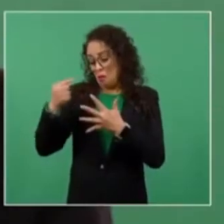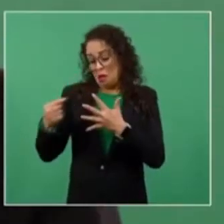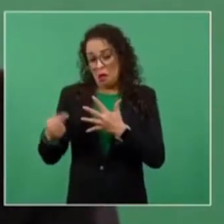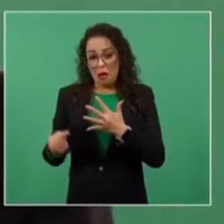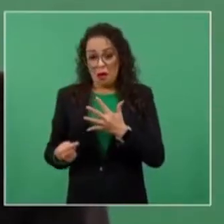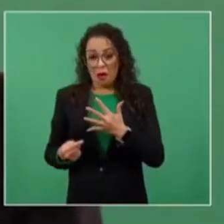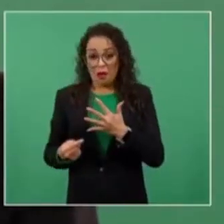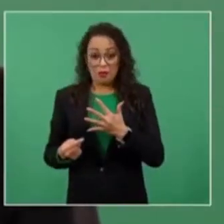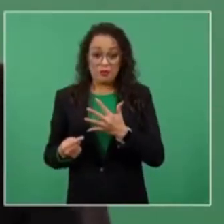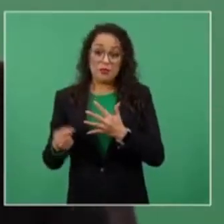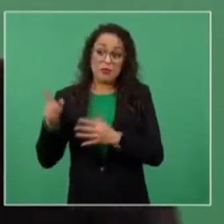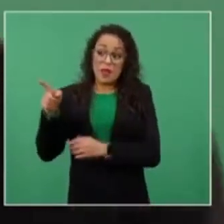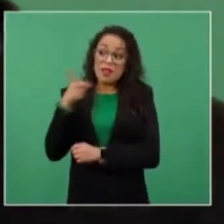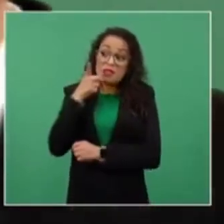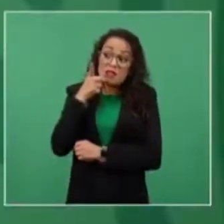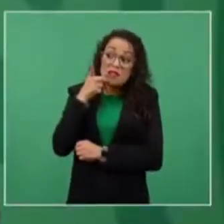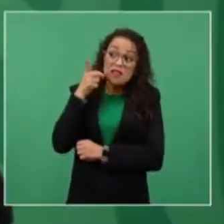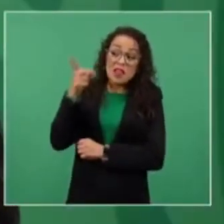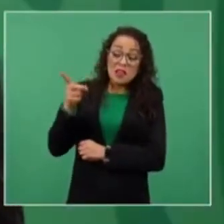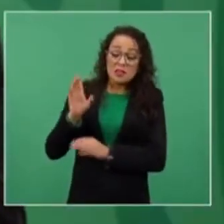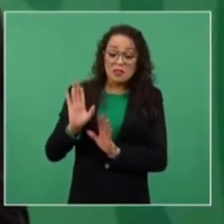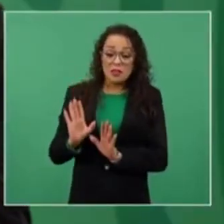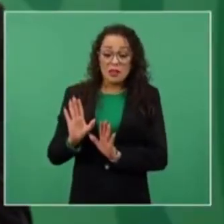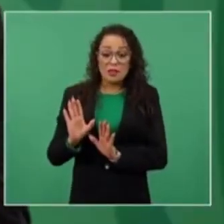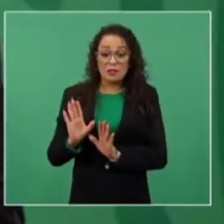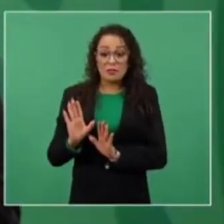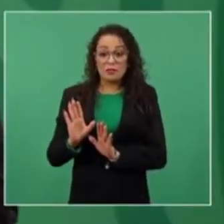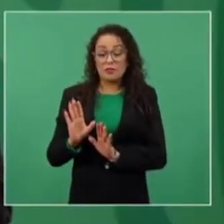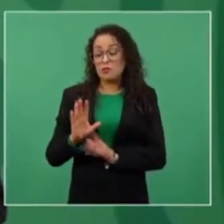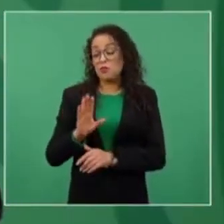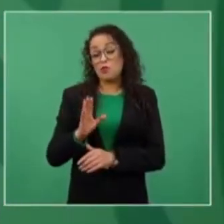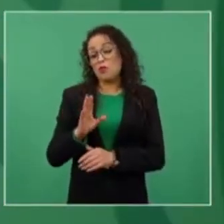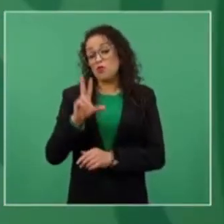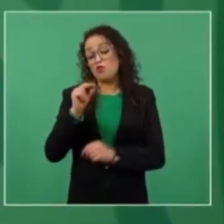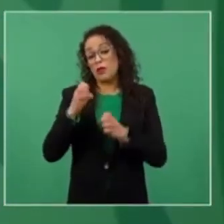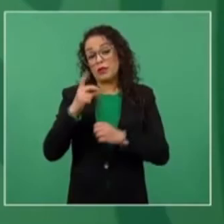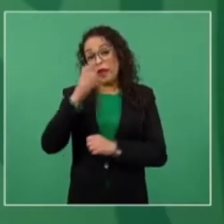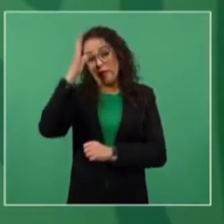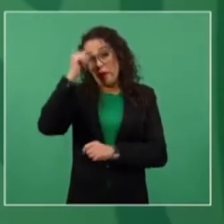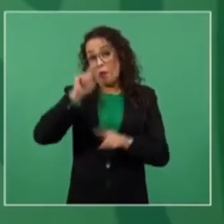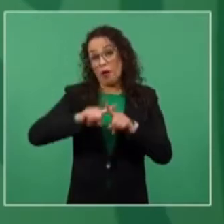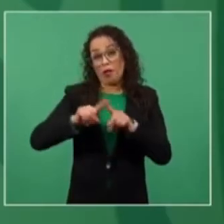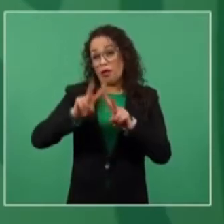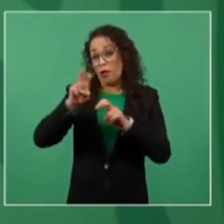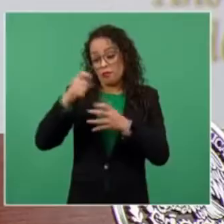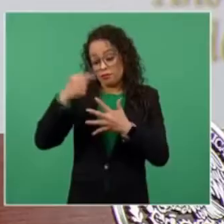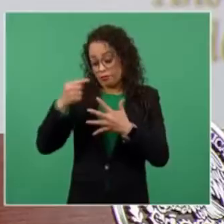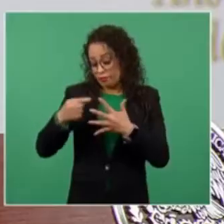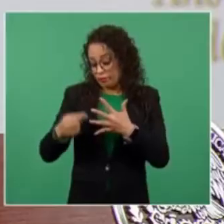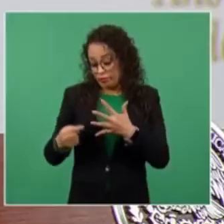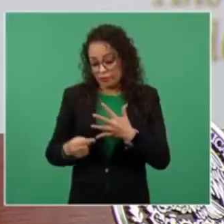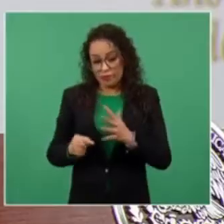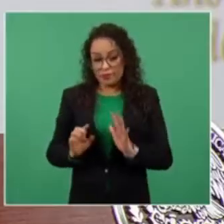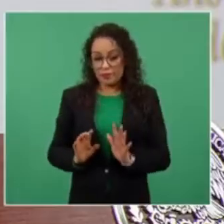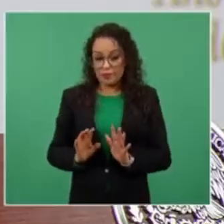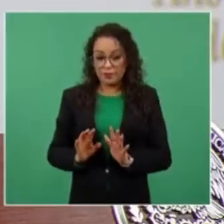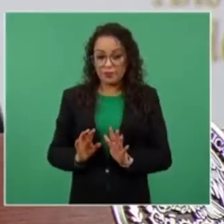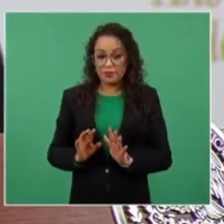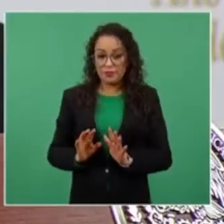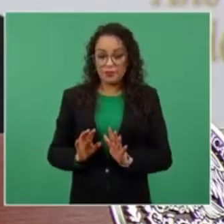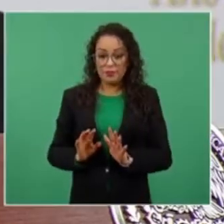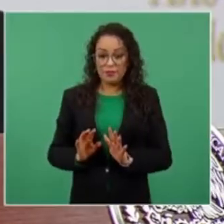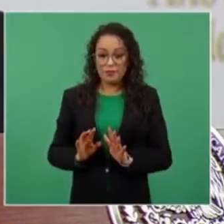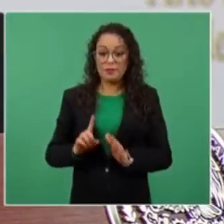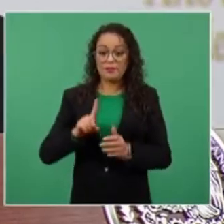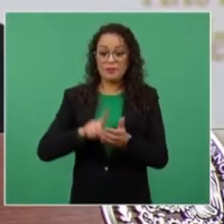diferencias de fondo en lo programático, en principios,